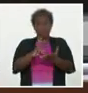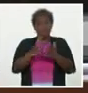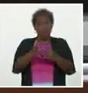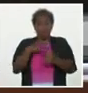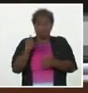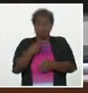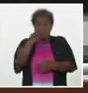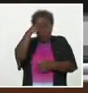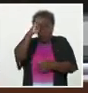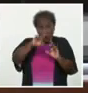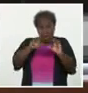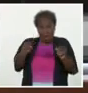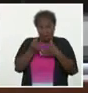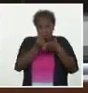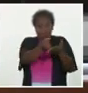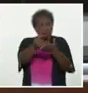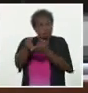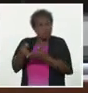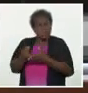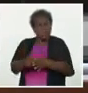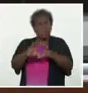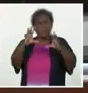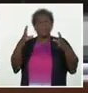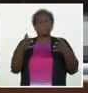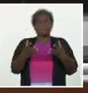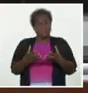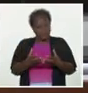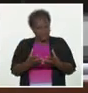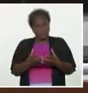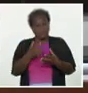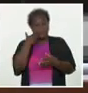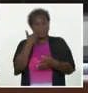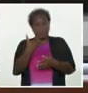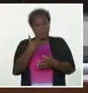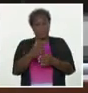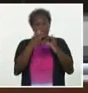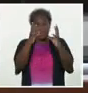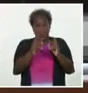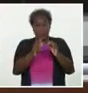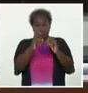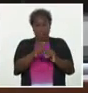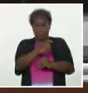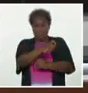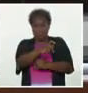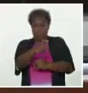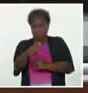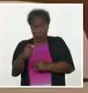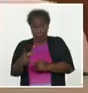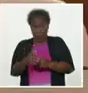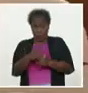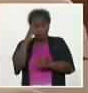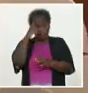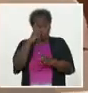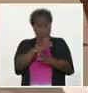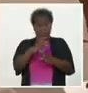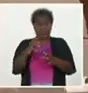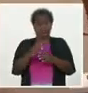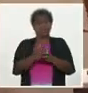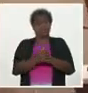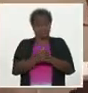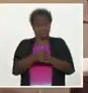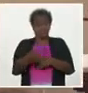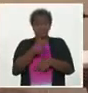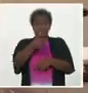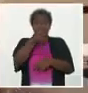cooperar con la humanidad, con nuestros resultados científicos. Díaz-Canel